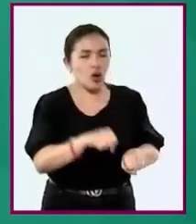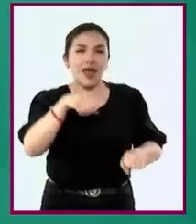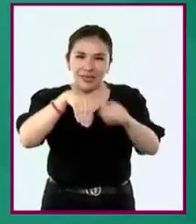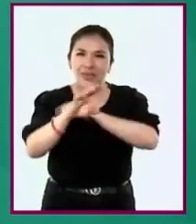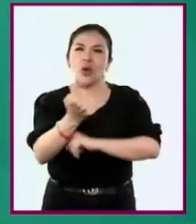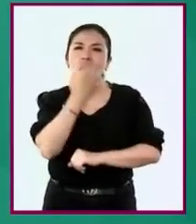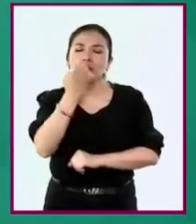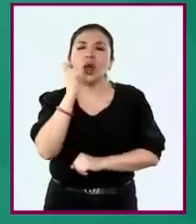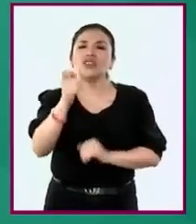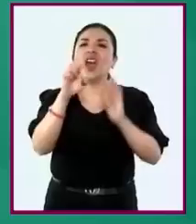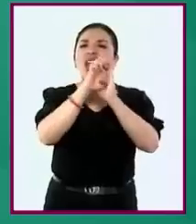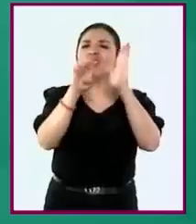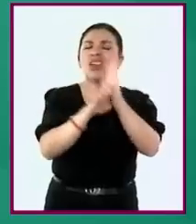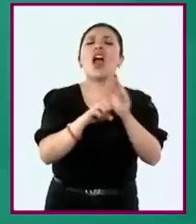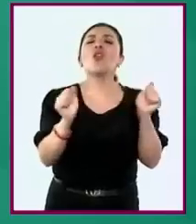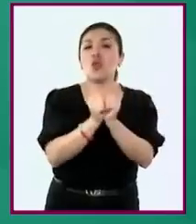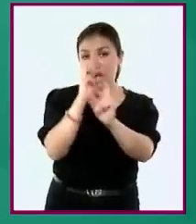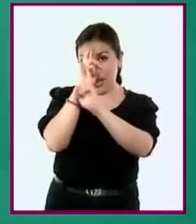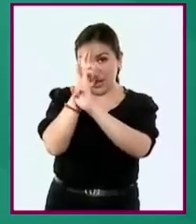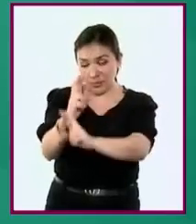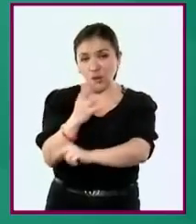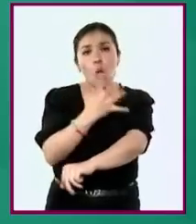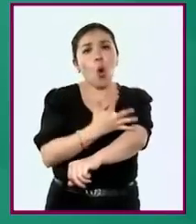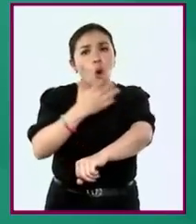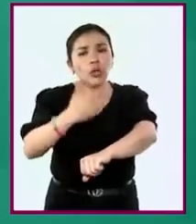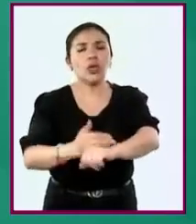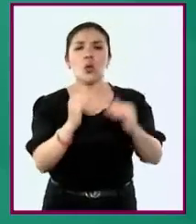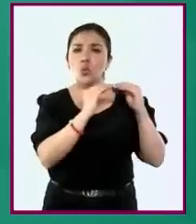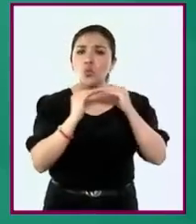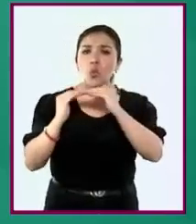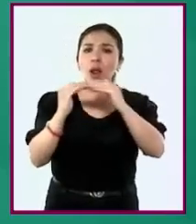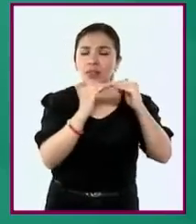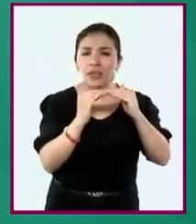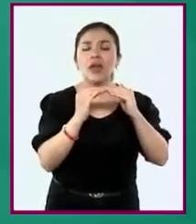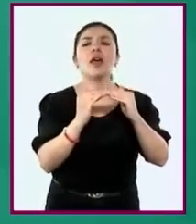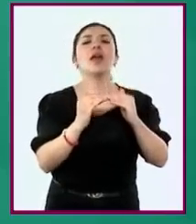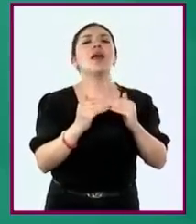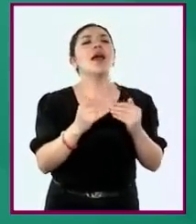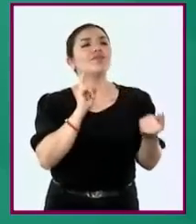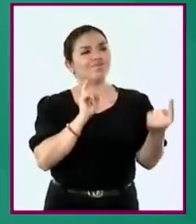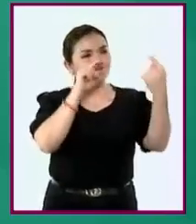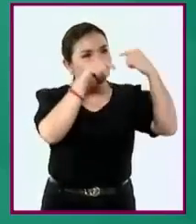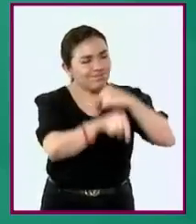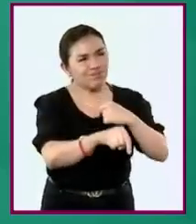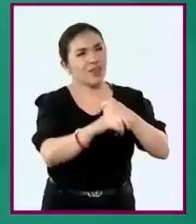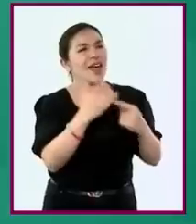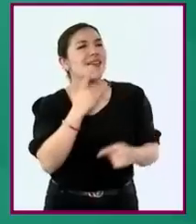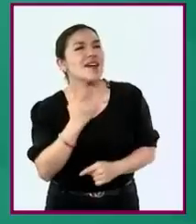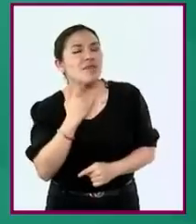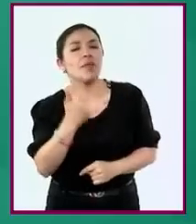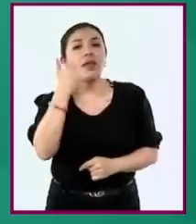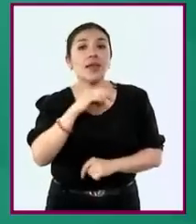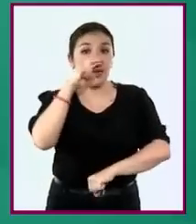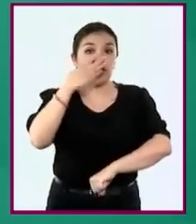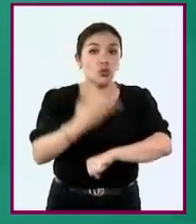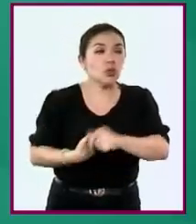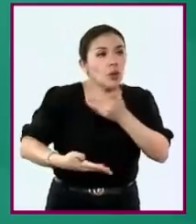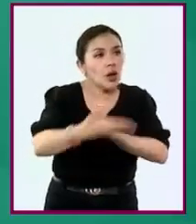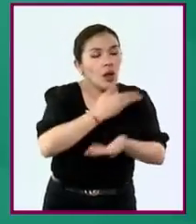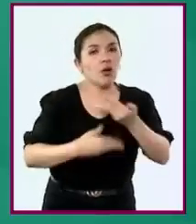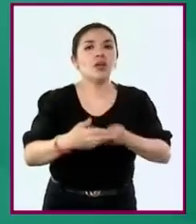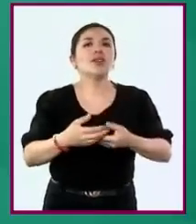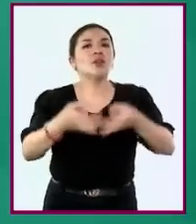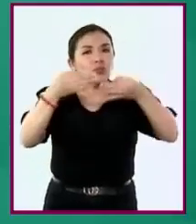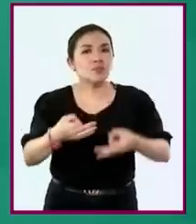principios éticos de respeto, honestidad, igualdad, empatía, corresponsabilidad